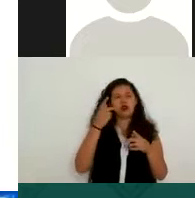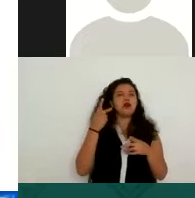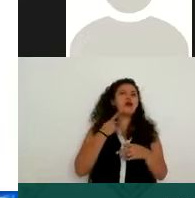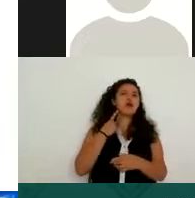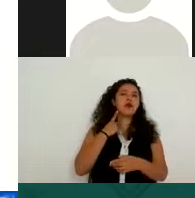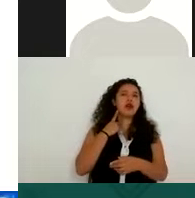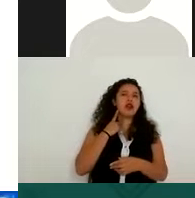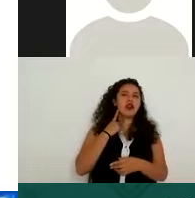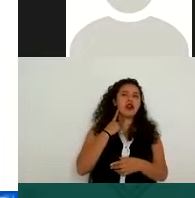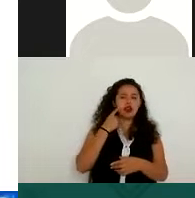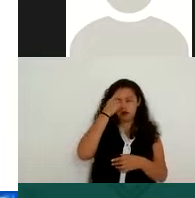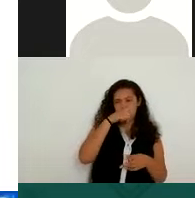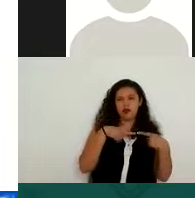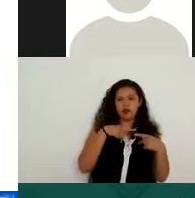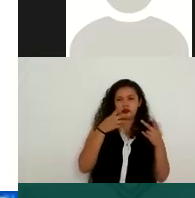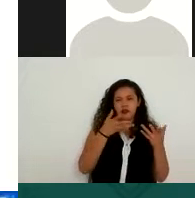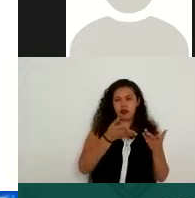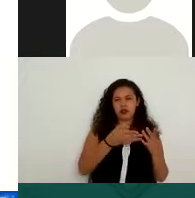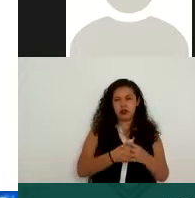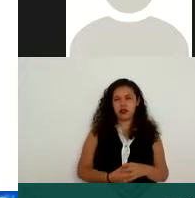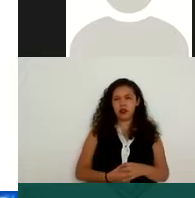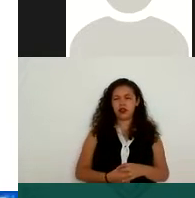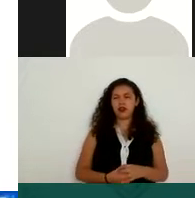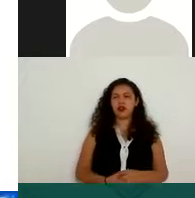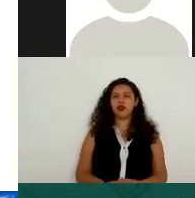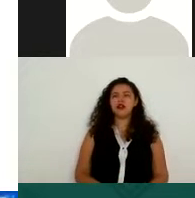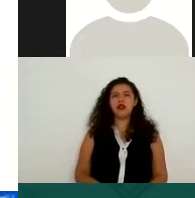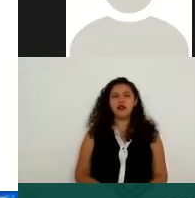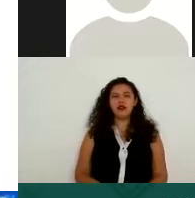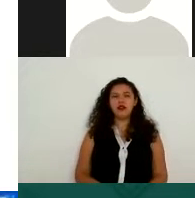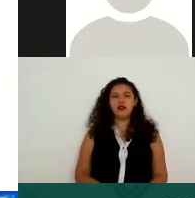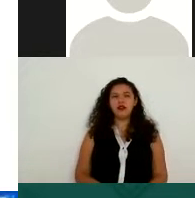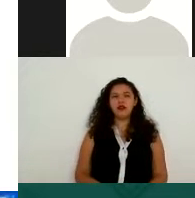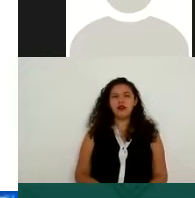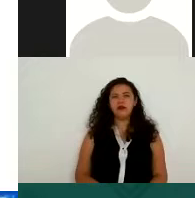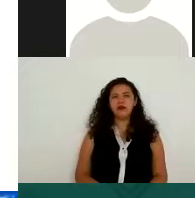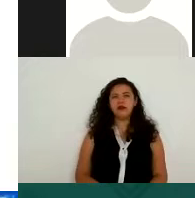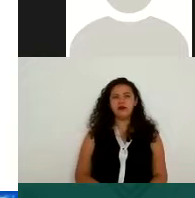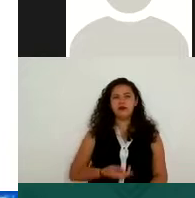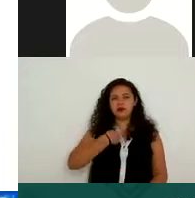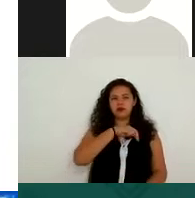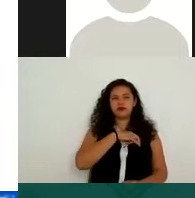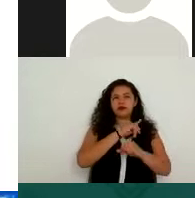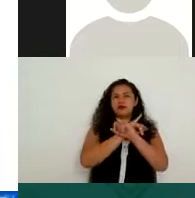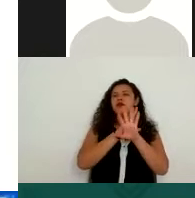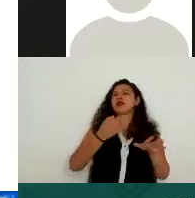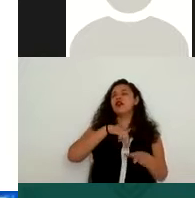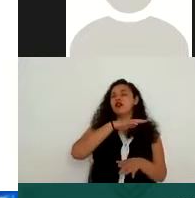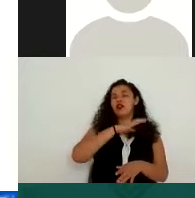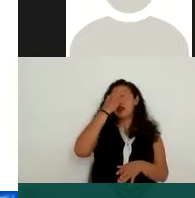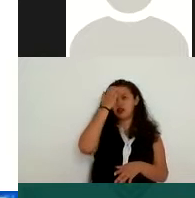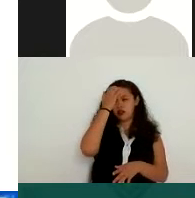Aquí está resaltado en negritas, digamos, los datos que nosotros al saber que es el tema